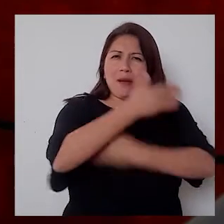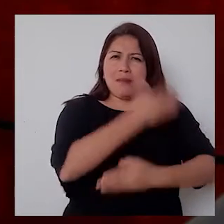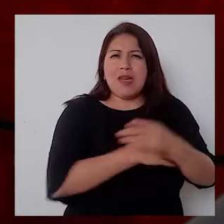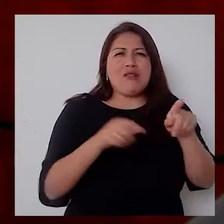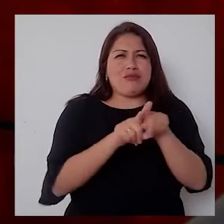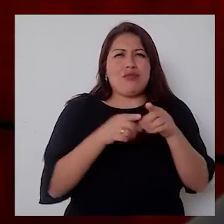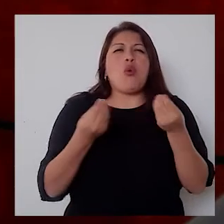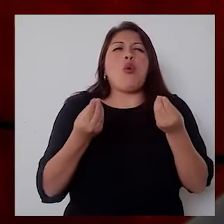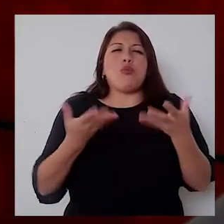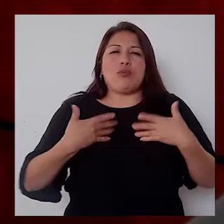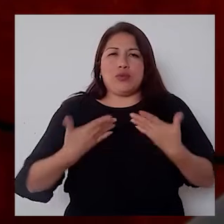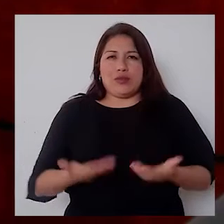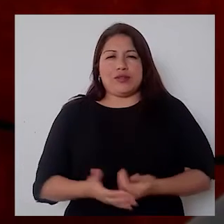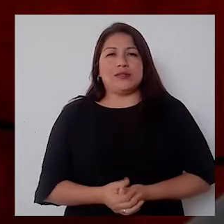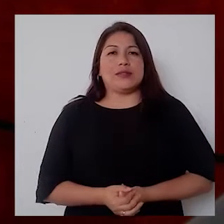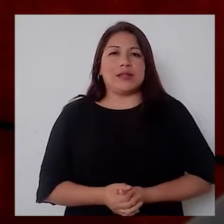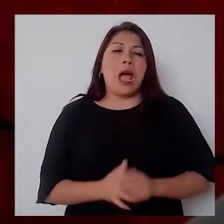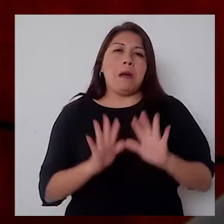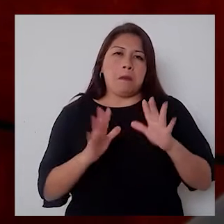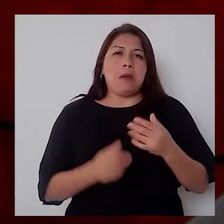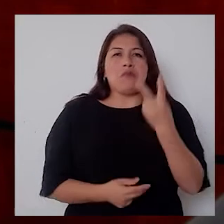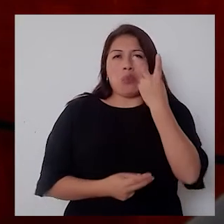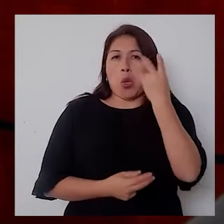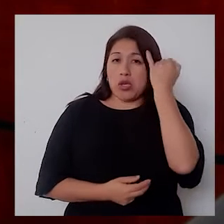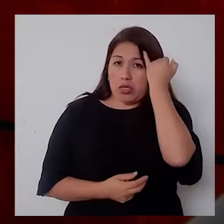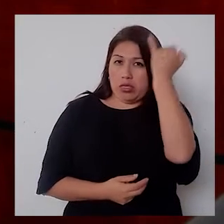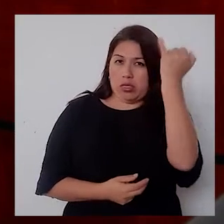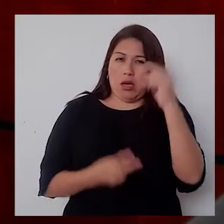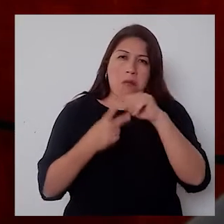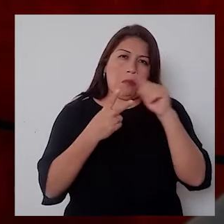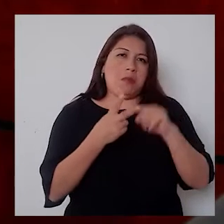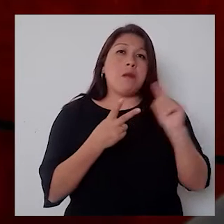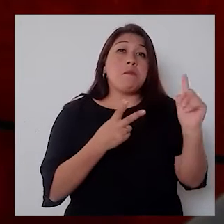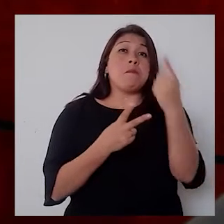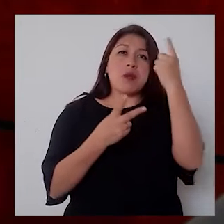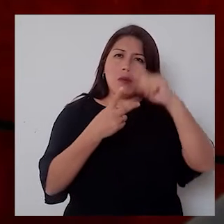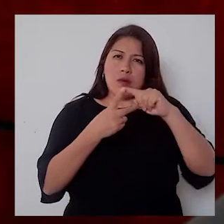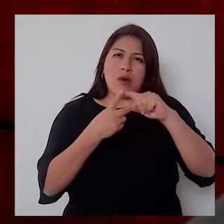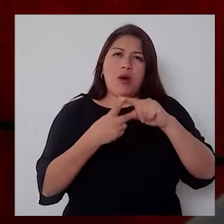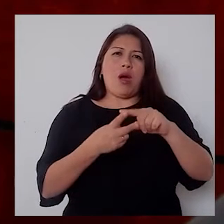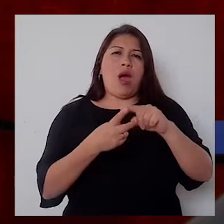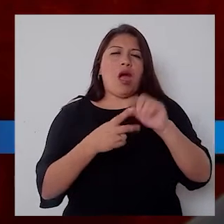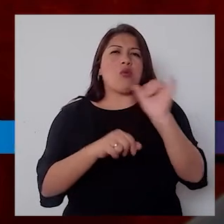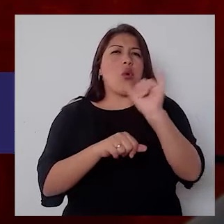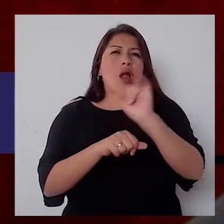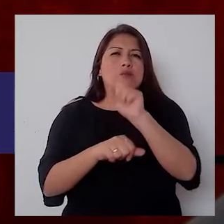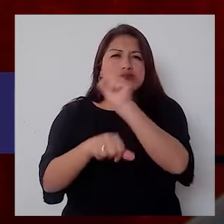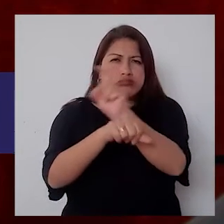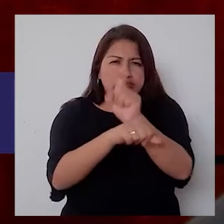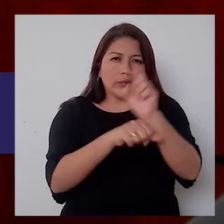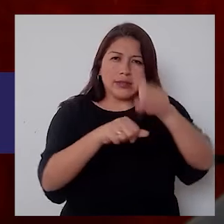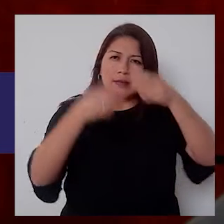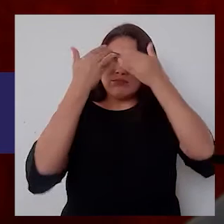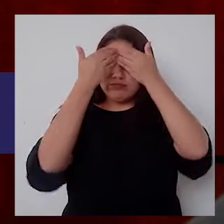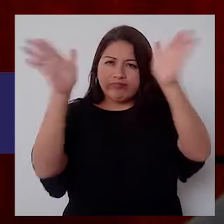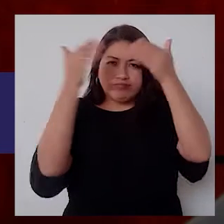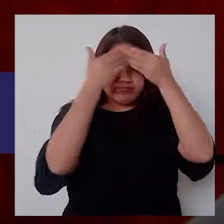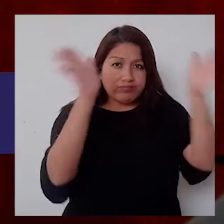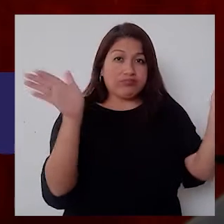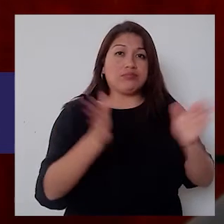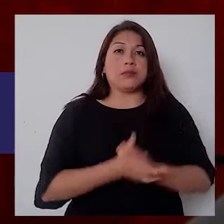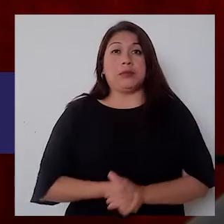Lo estamos planteando de dos maneras. Primero, es la sensibilización. Las personas